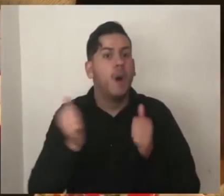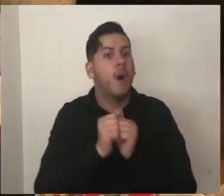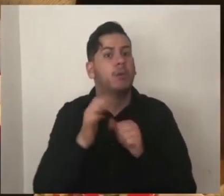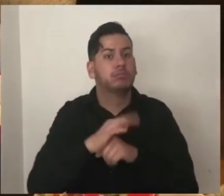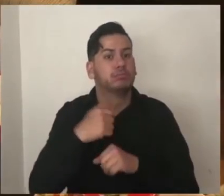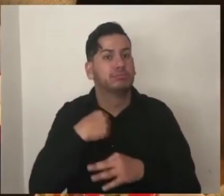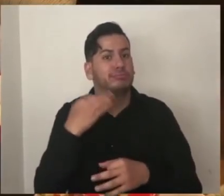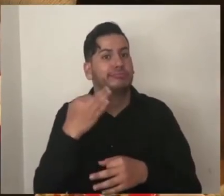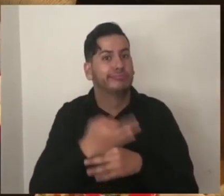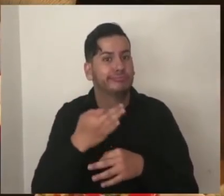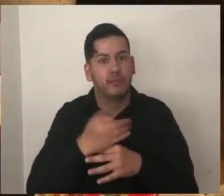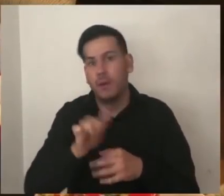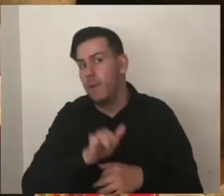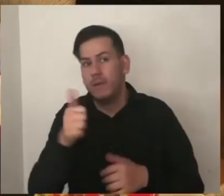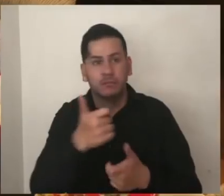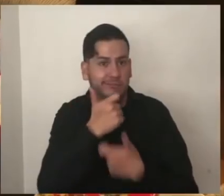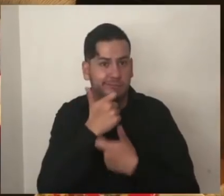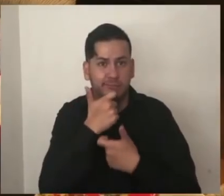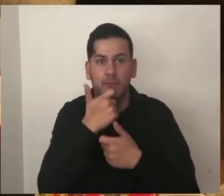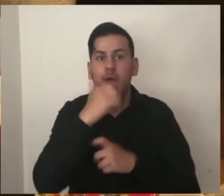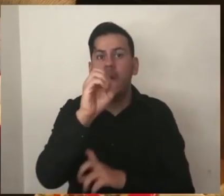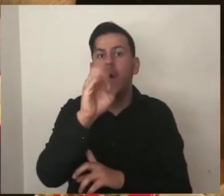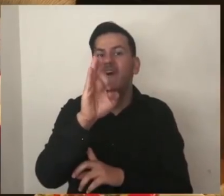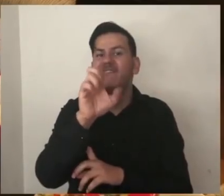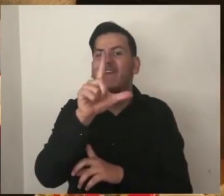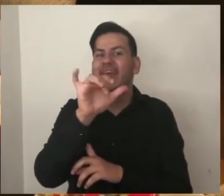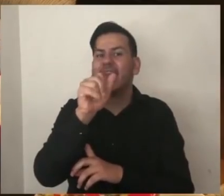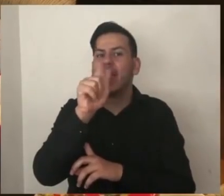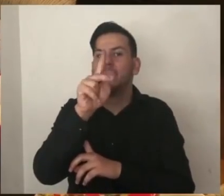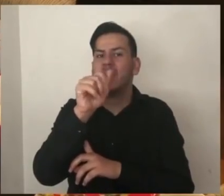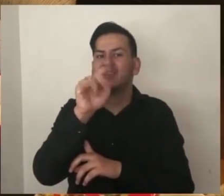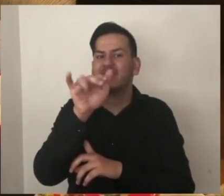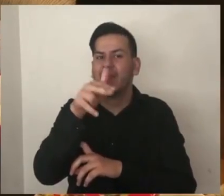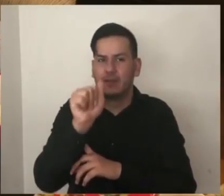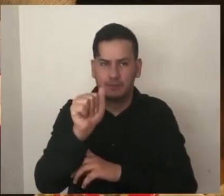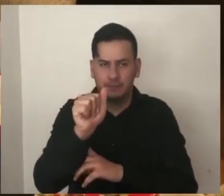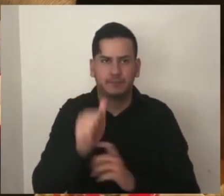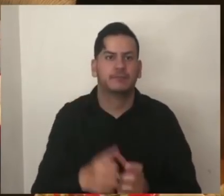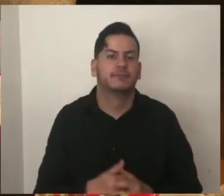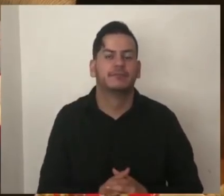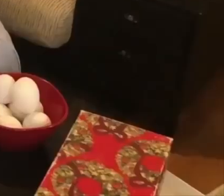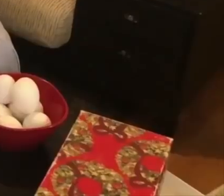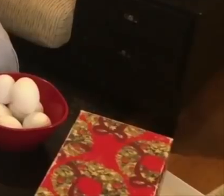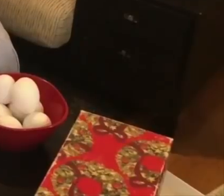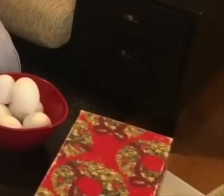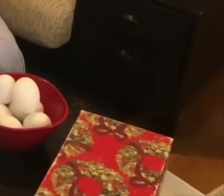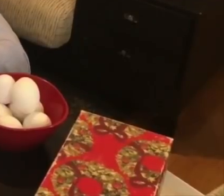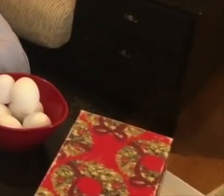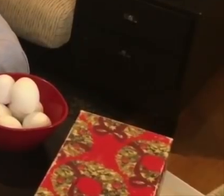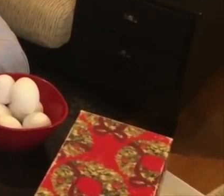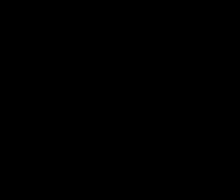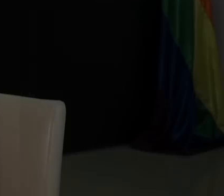Vámonos con nuestra siguiente estando pera, ella es Ofelia Pastrana, la explicatriz.